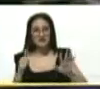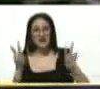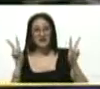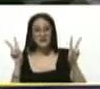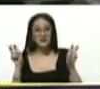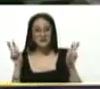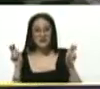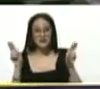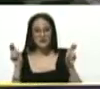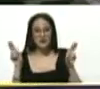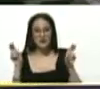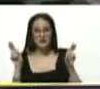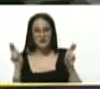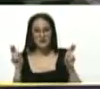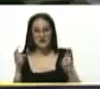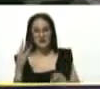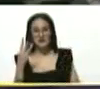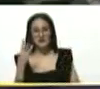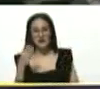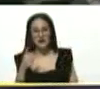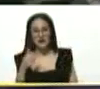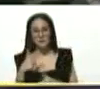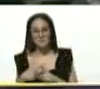tenemos. el 3 más 3.